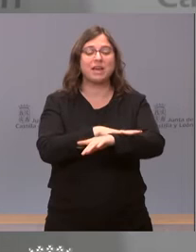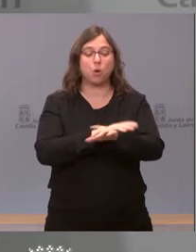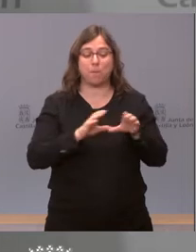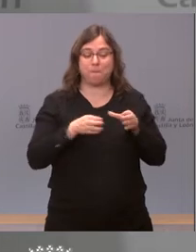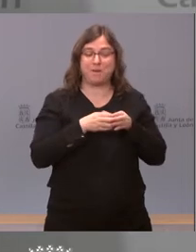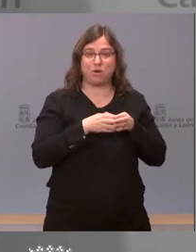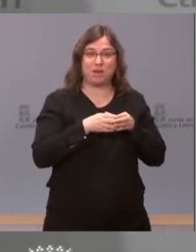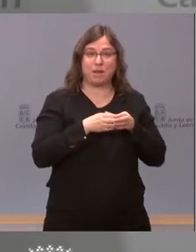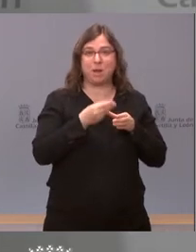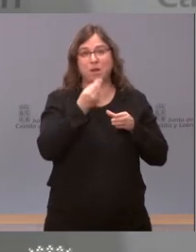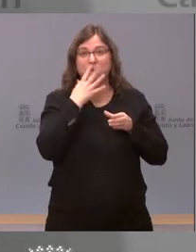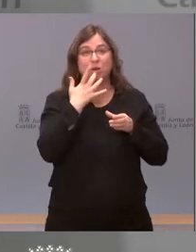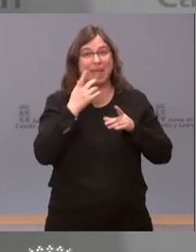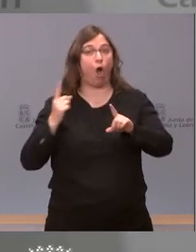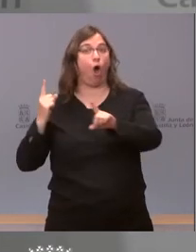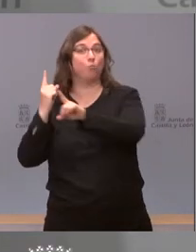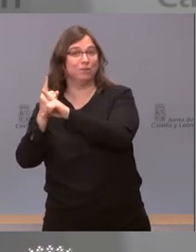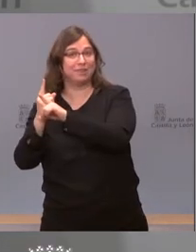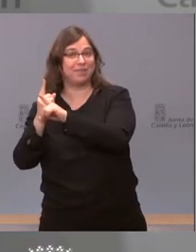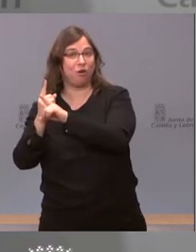que si estuviéramos en la oposición en mayoría.